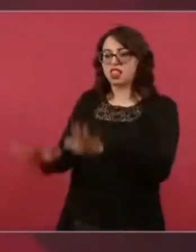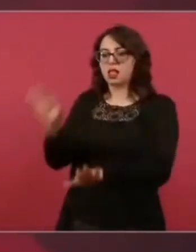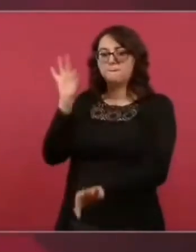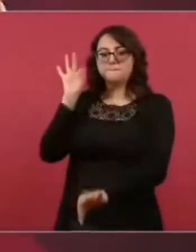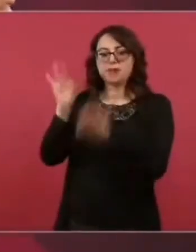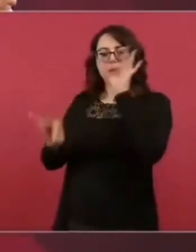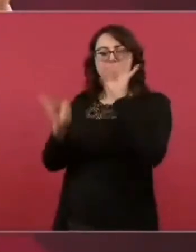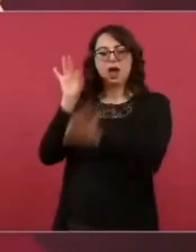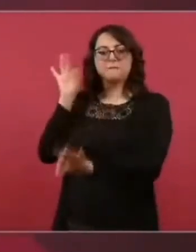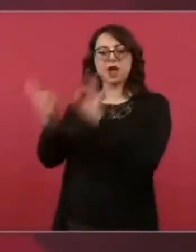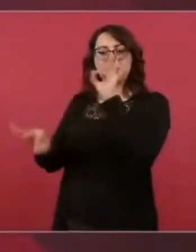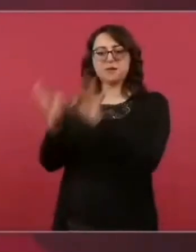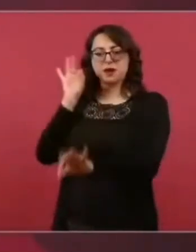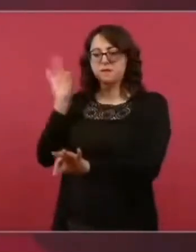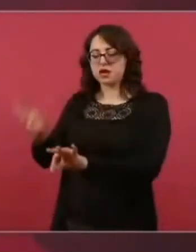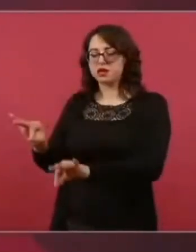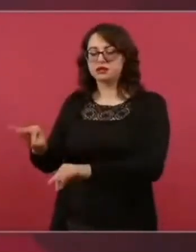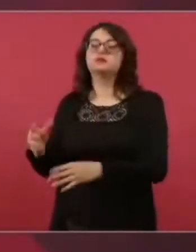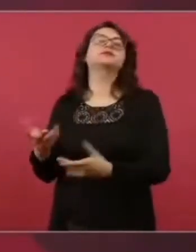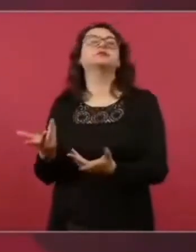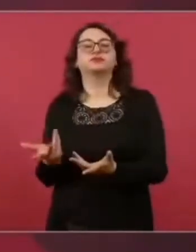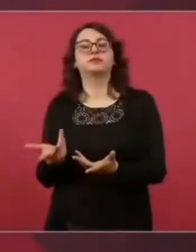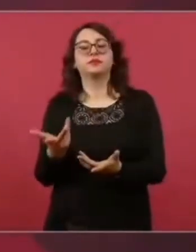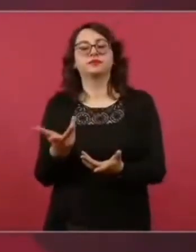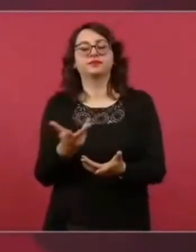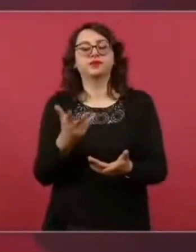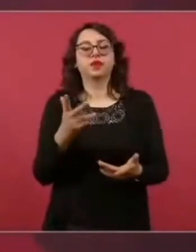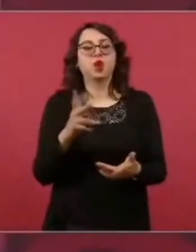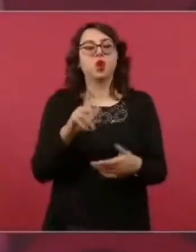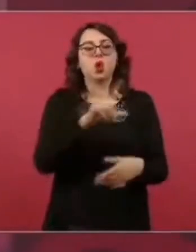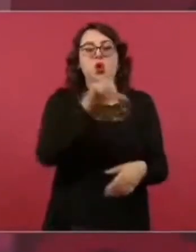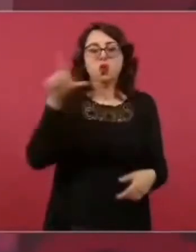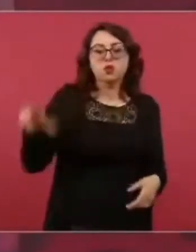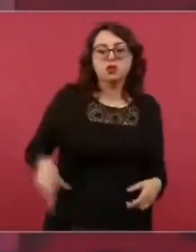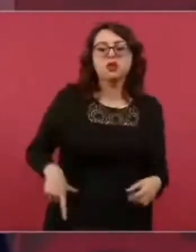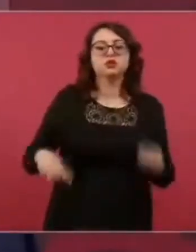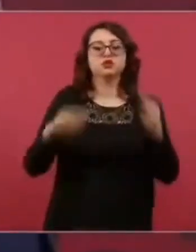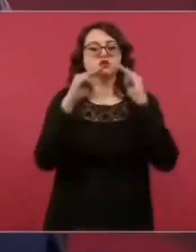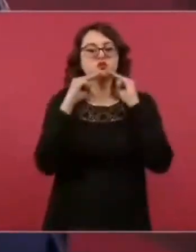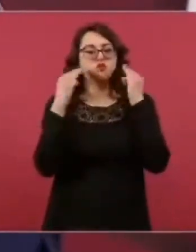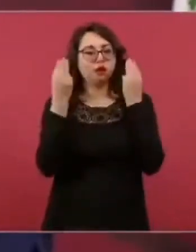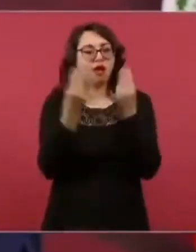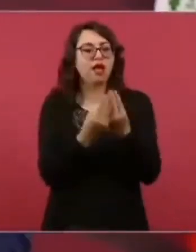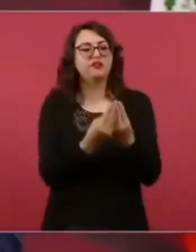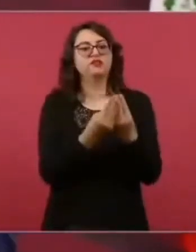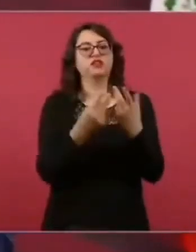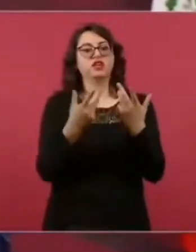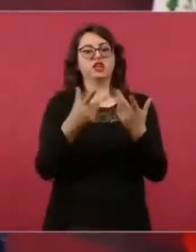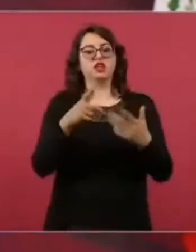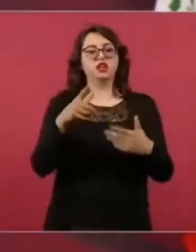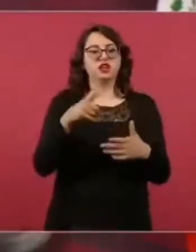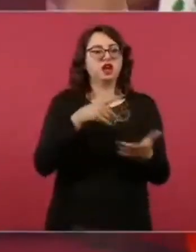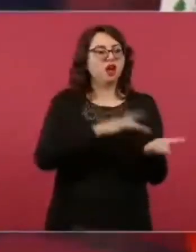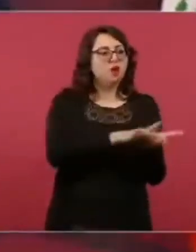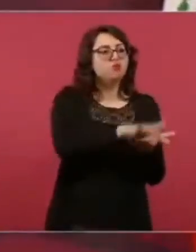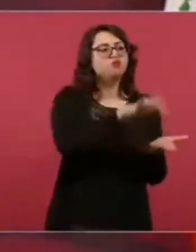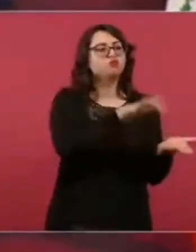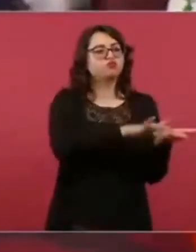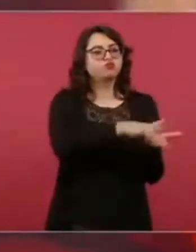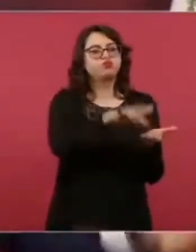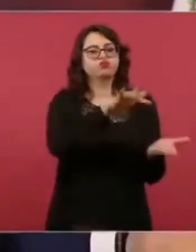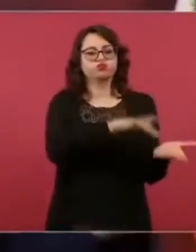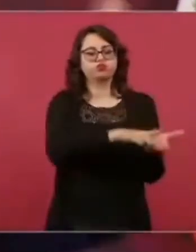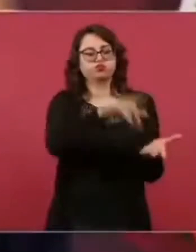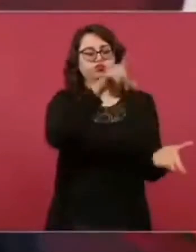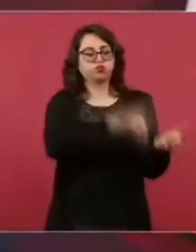apoyan a gobiernos mafiosos de los que ellos